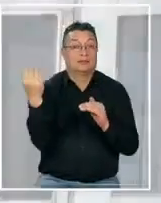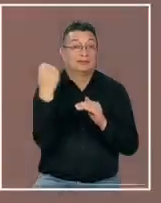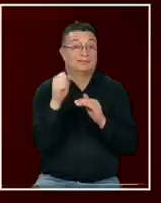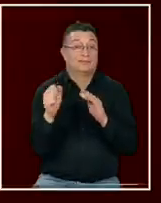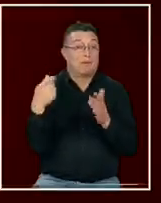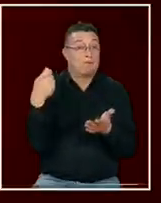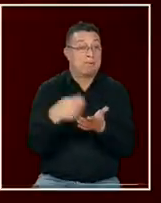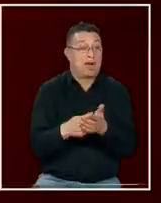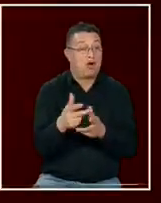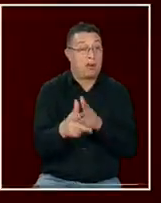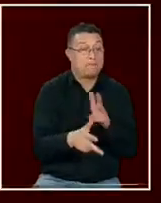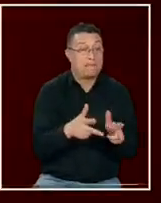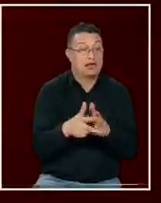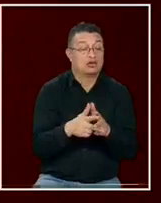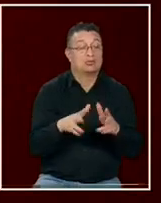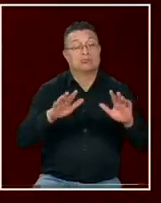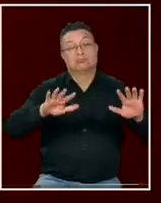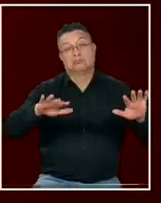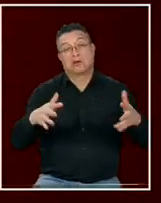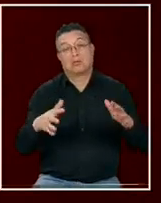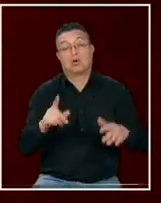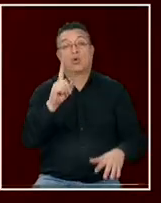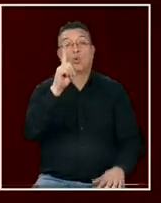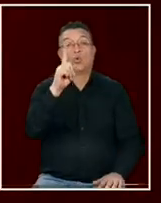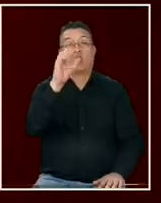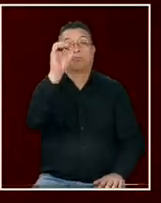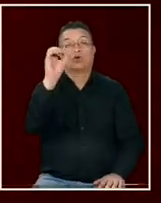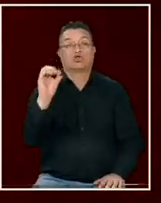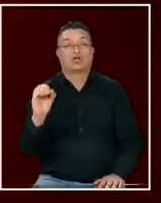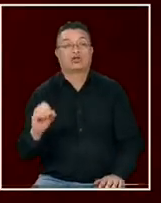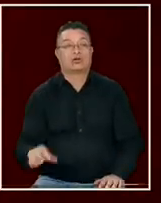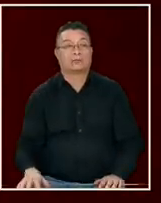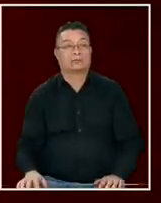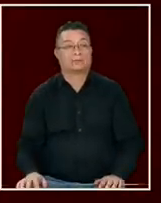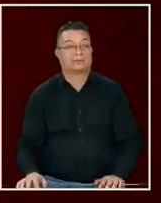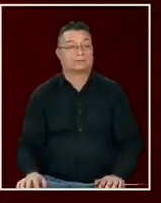no pagadores continúa en torno al 1%